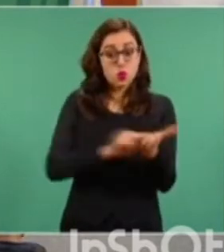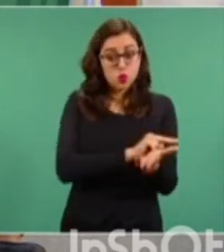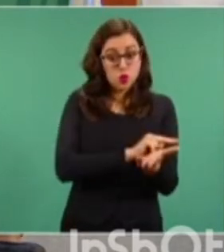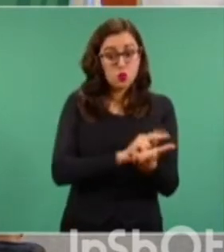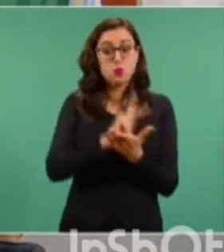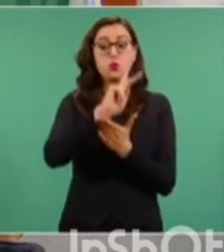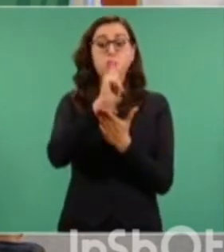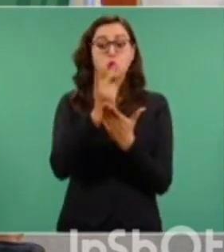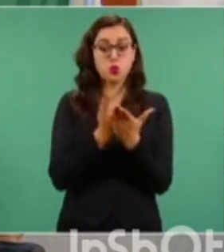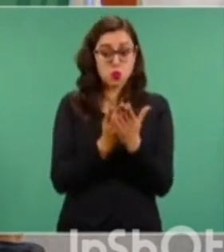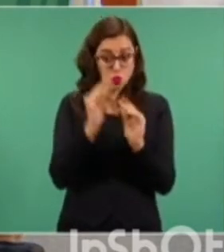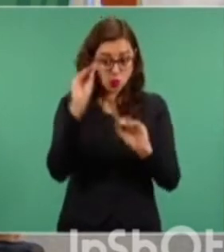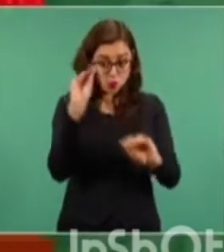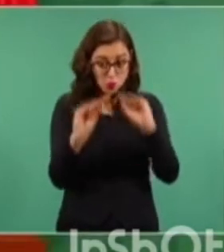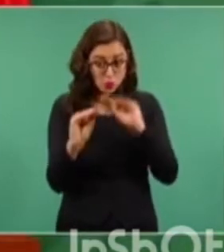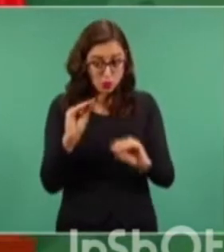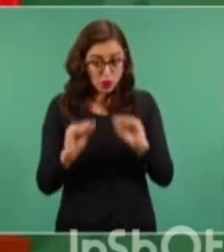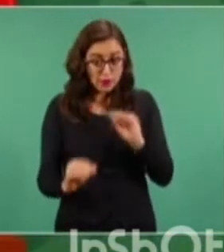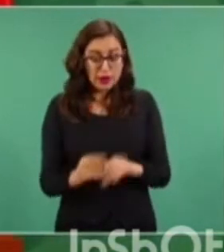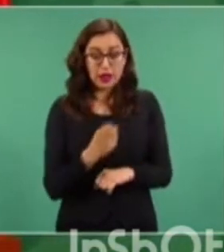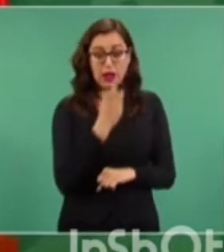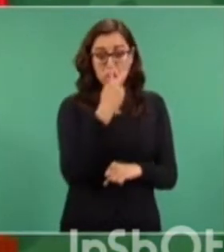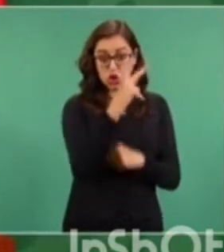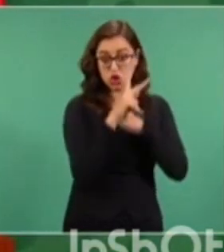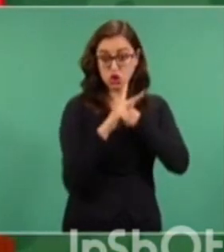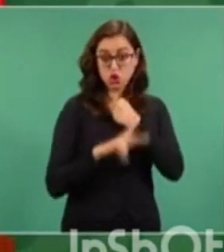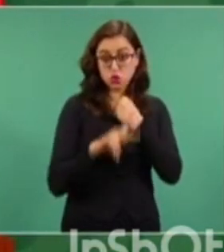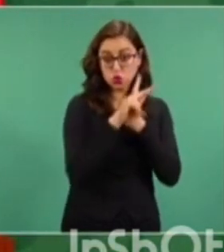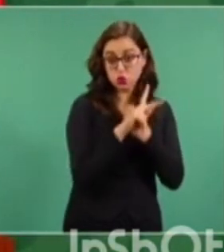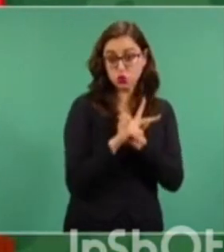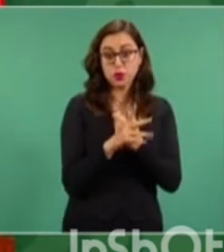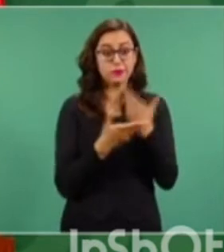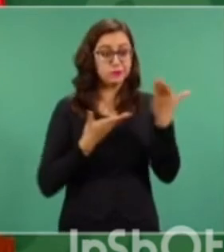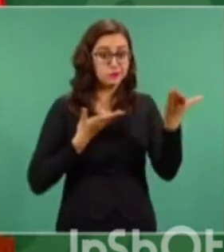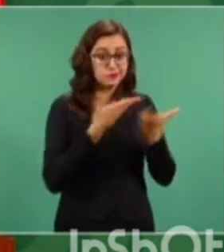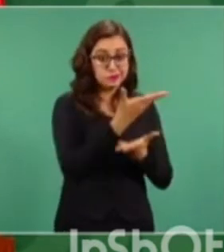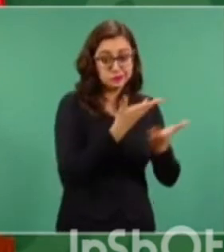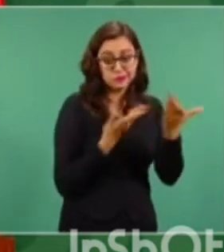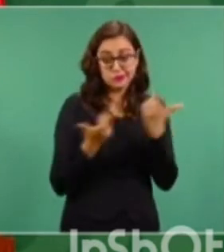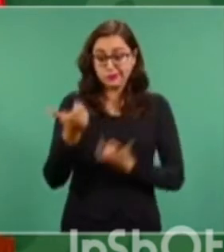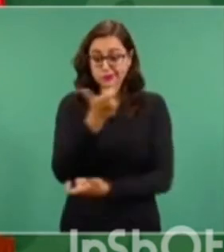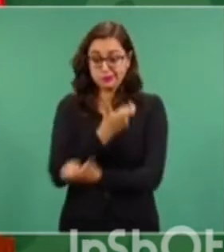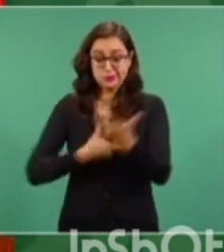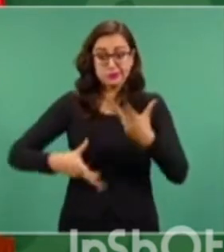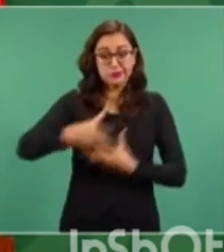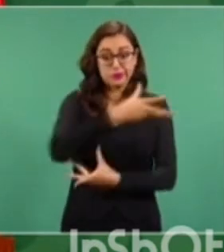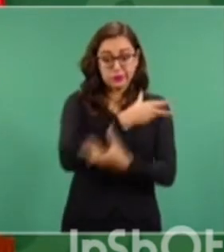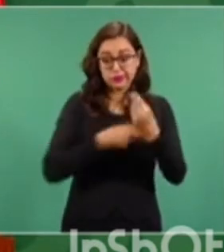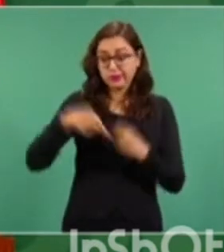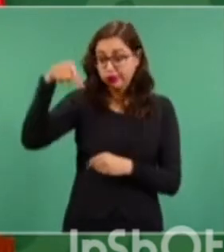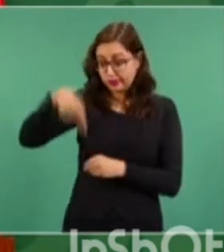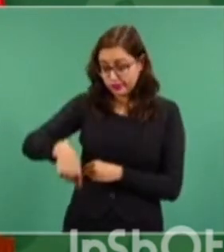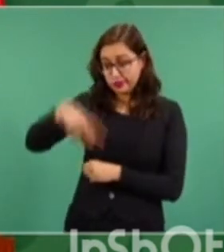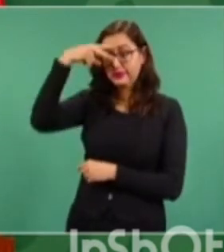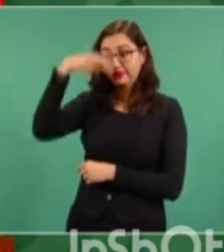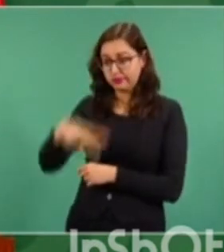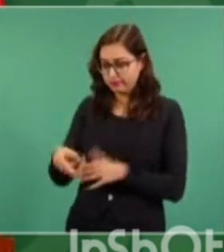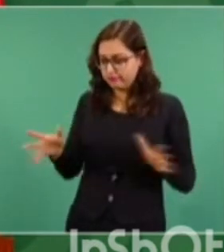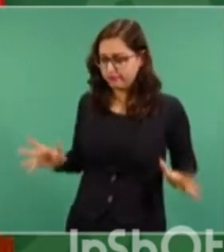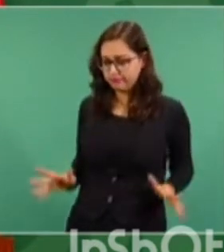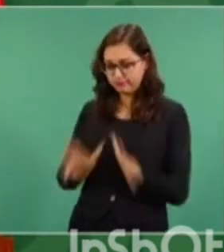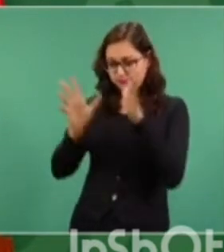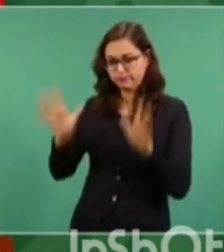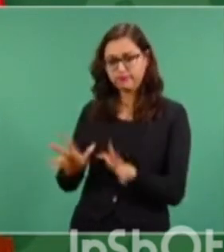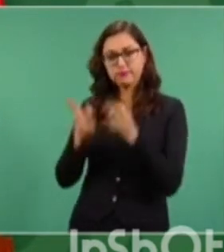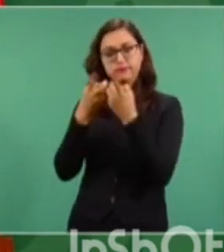bilateral orientado a reactivar la economía y crear empleos en México. Con esto